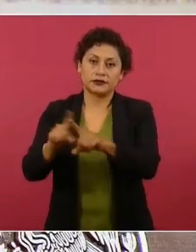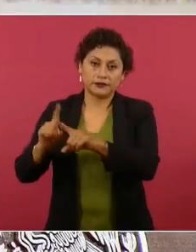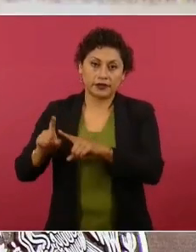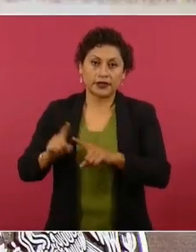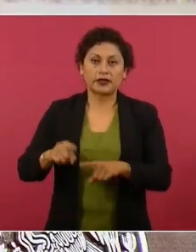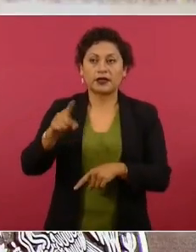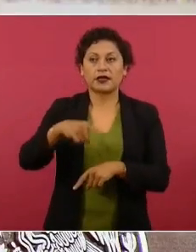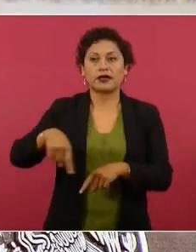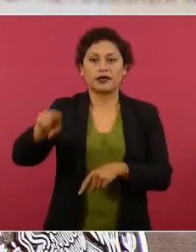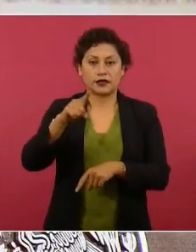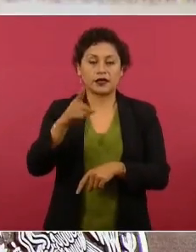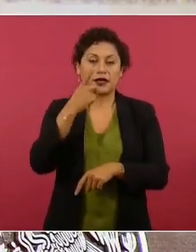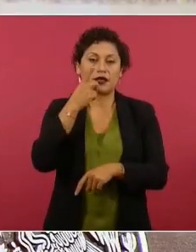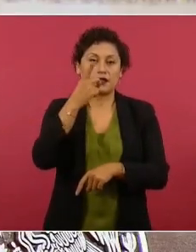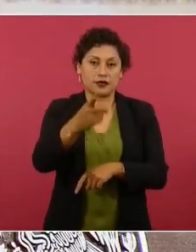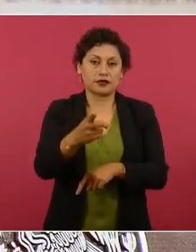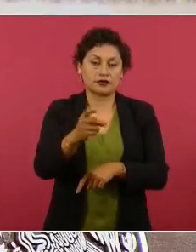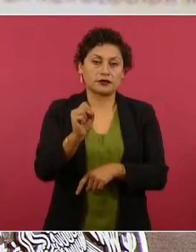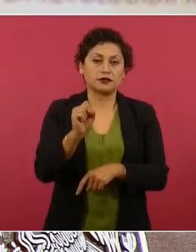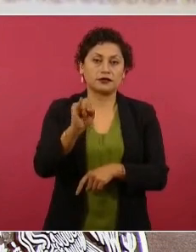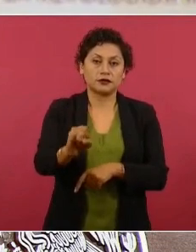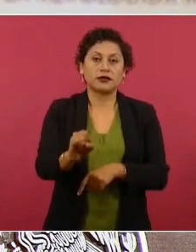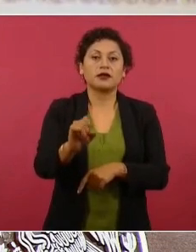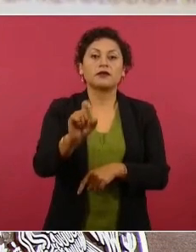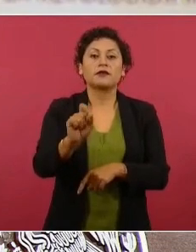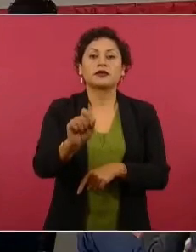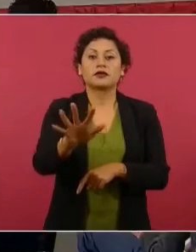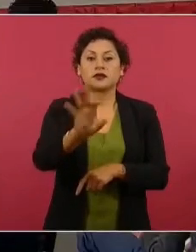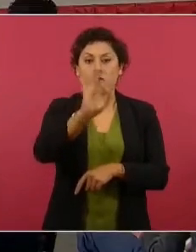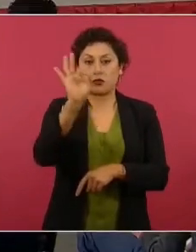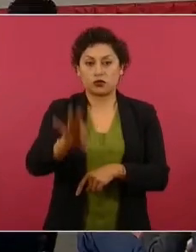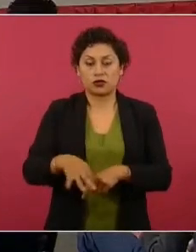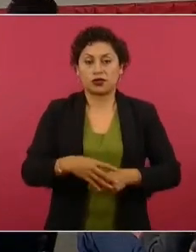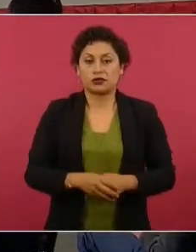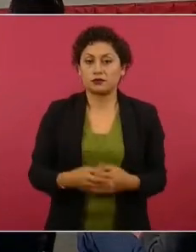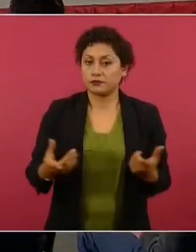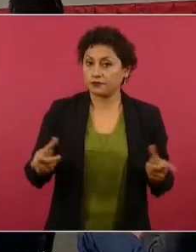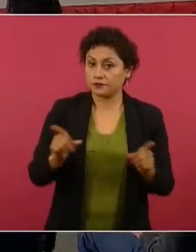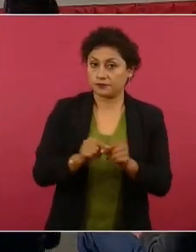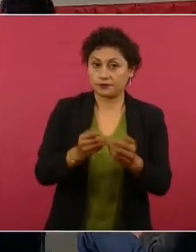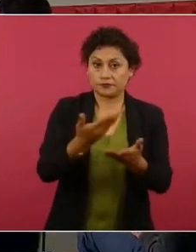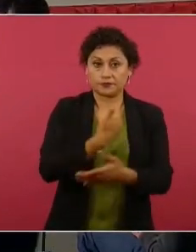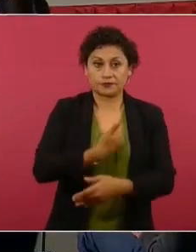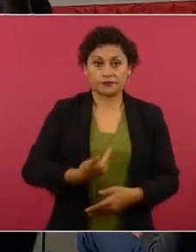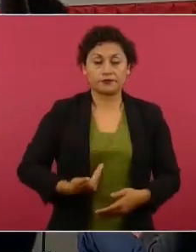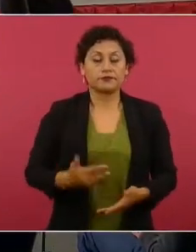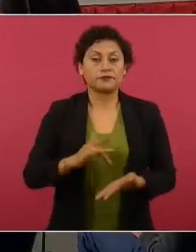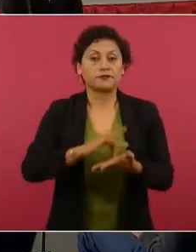reporta un avance del 25 por ciento. Sería cuanto por mi parte, señor presidente, muchas gracias.